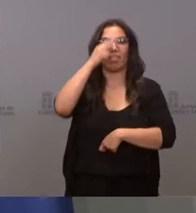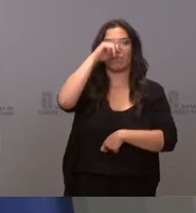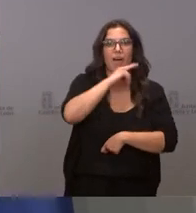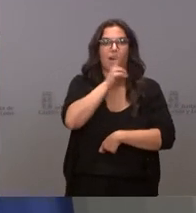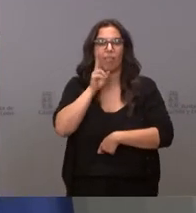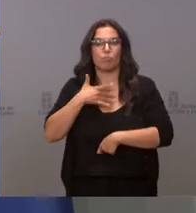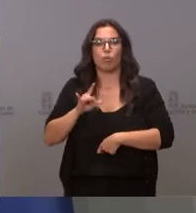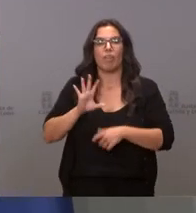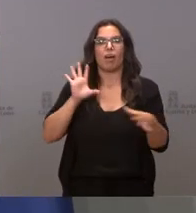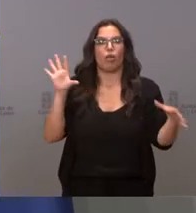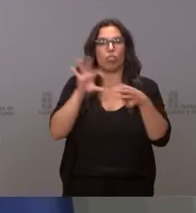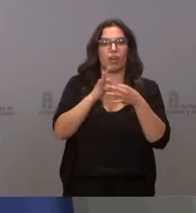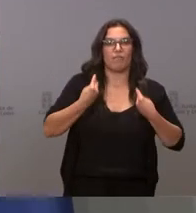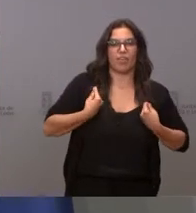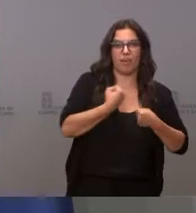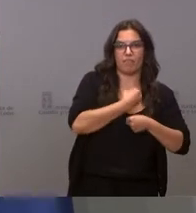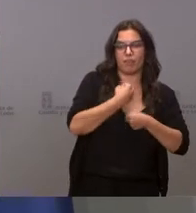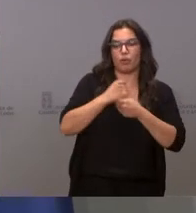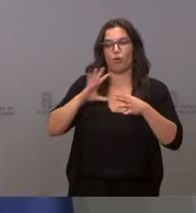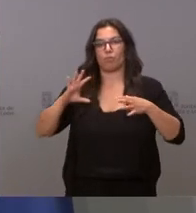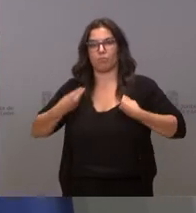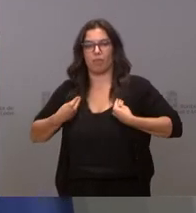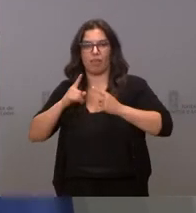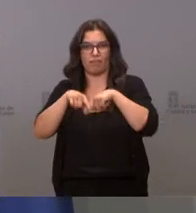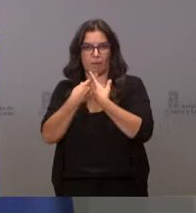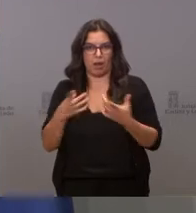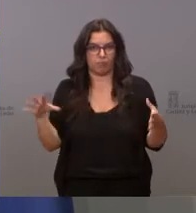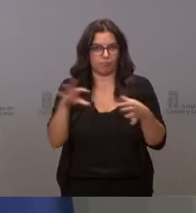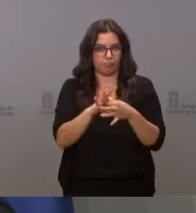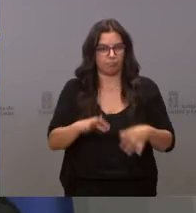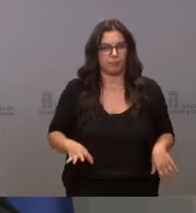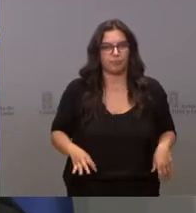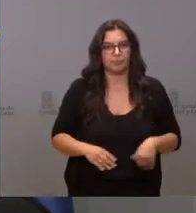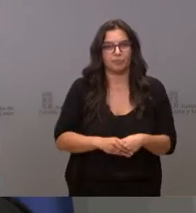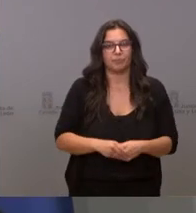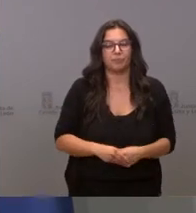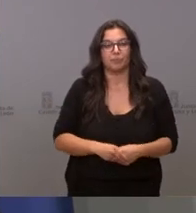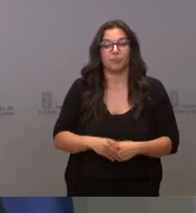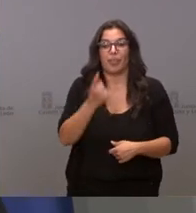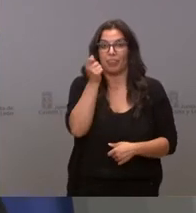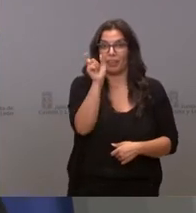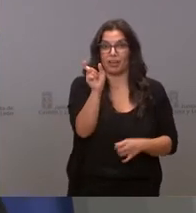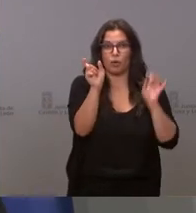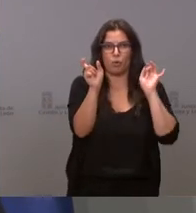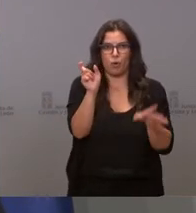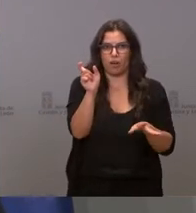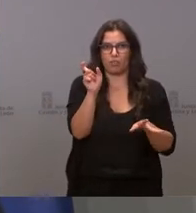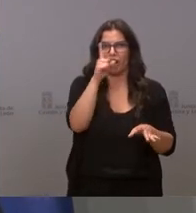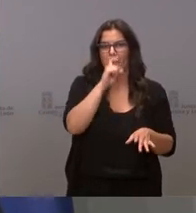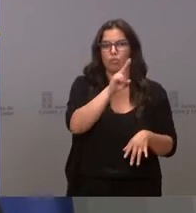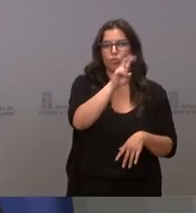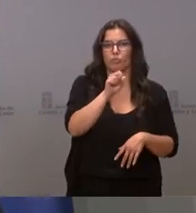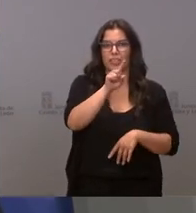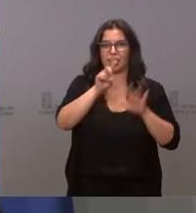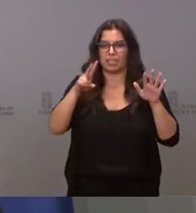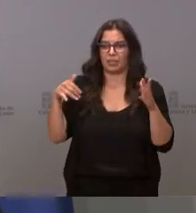vida familiar y laboral de las familias. Es la misma cuantía desde el año 2017, 16